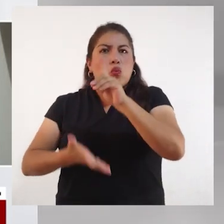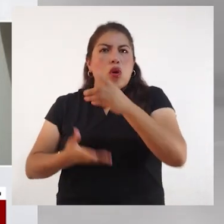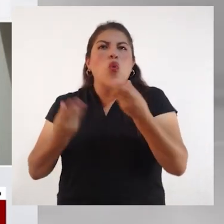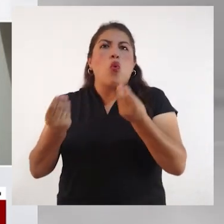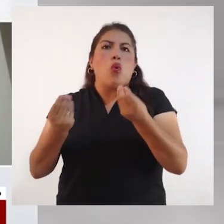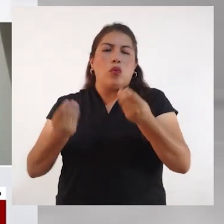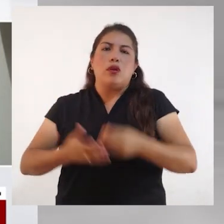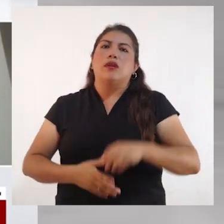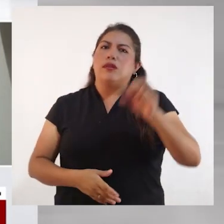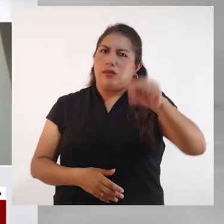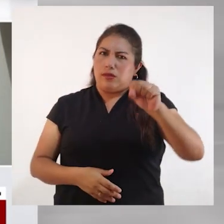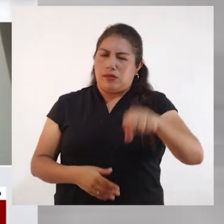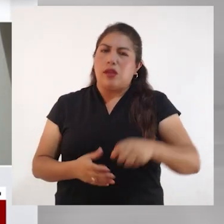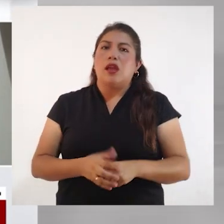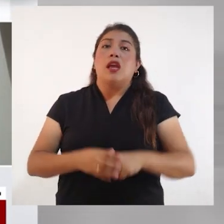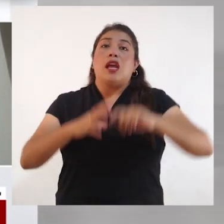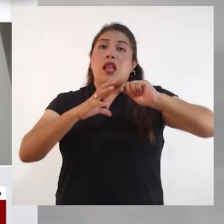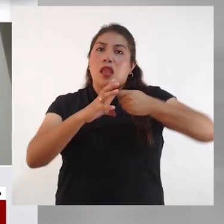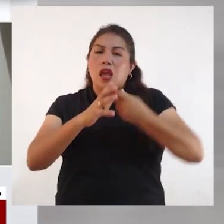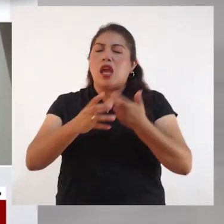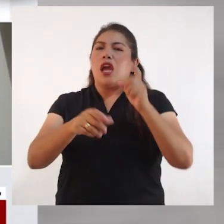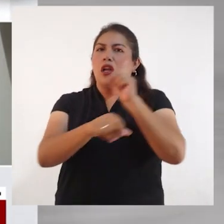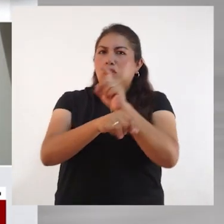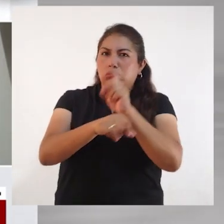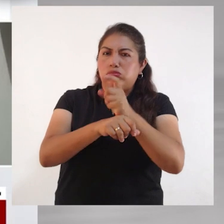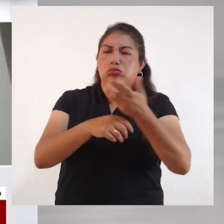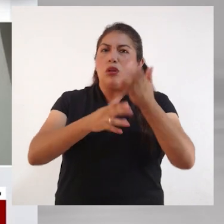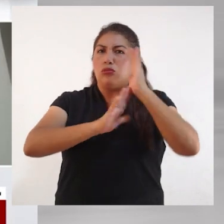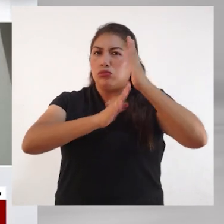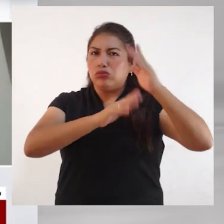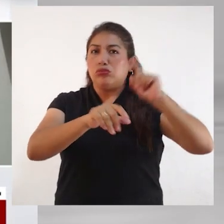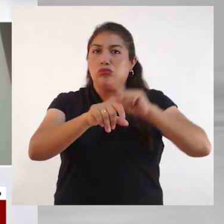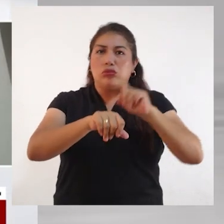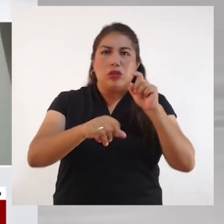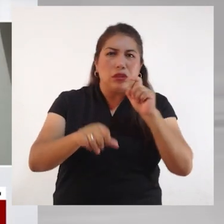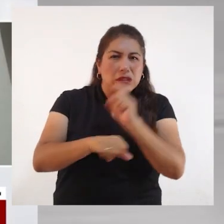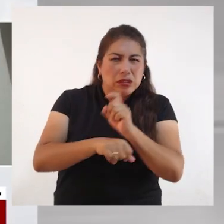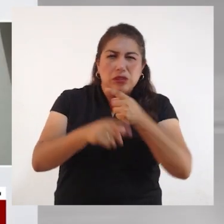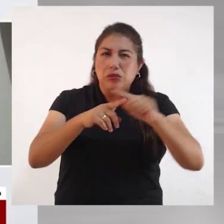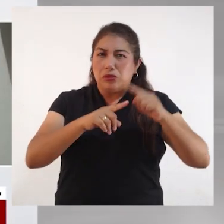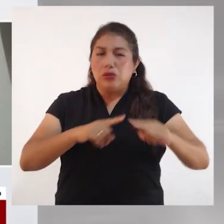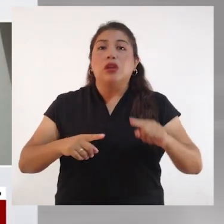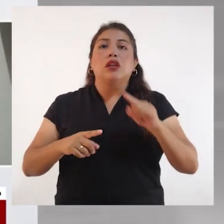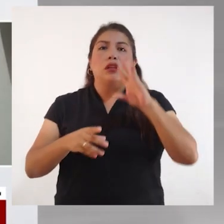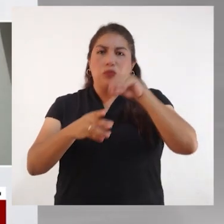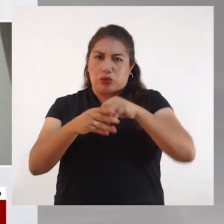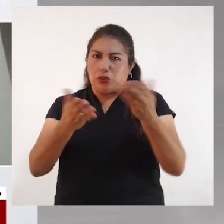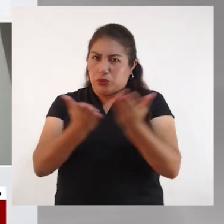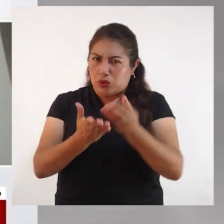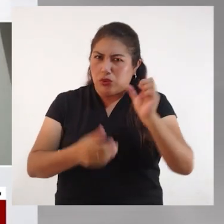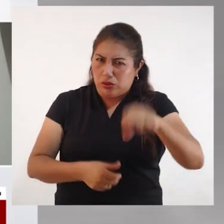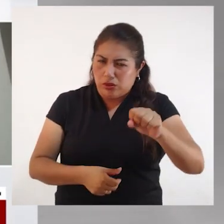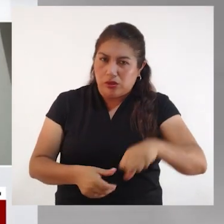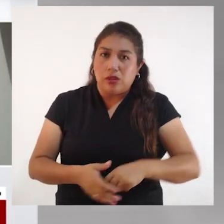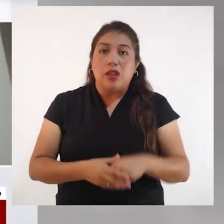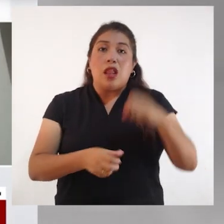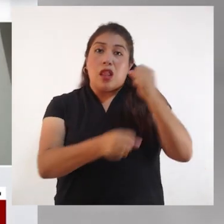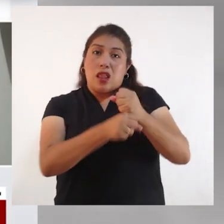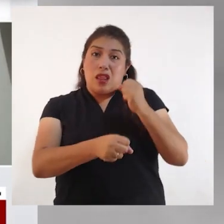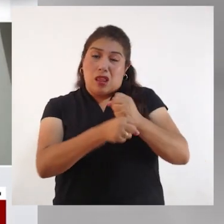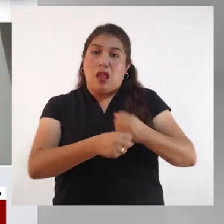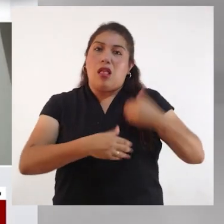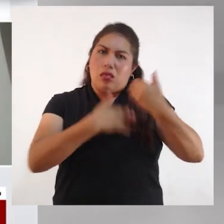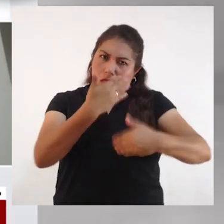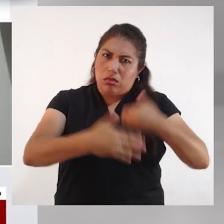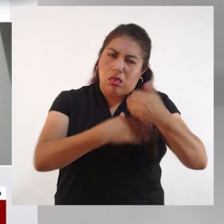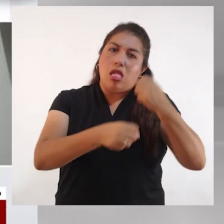acuerdo. El tratamiento es para toda la comunidad educativa. Entonces, los docentes son una parte importante, por supuesto que sí, pero el trabajo tiene